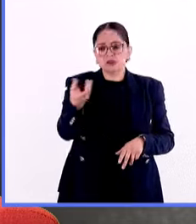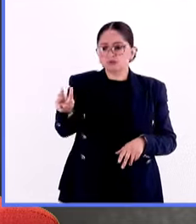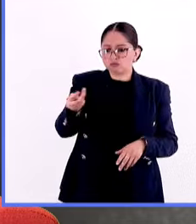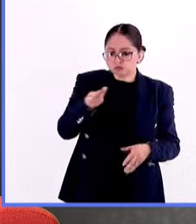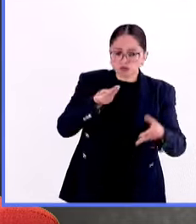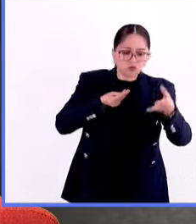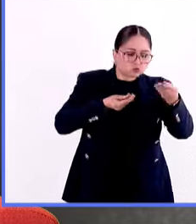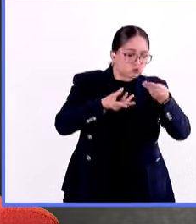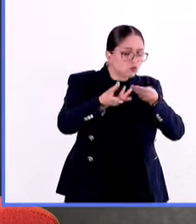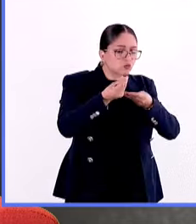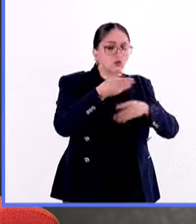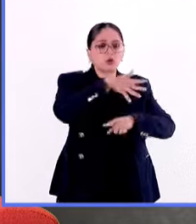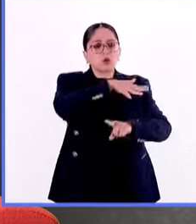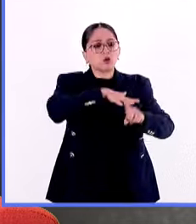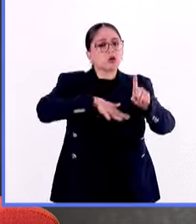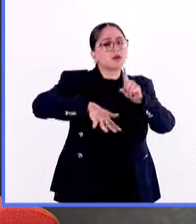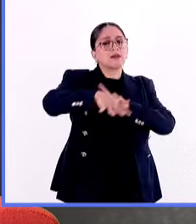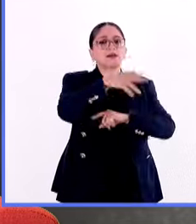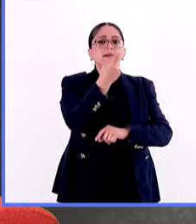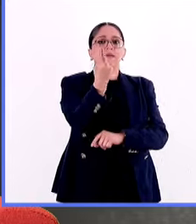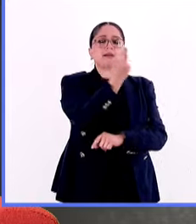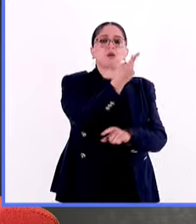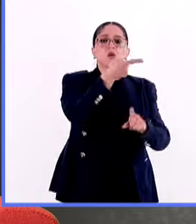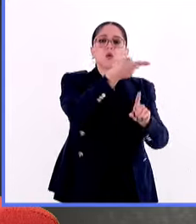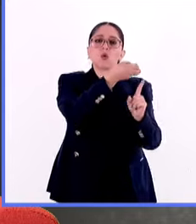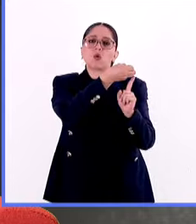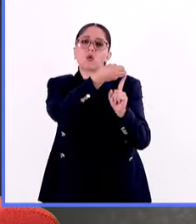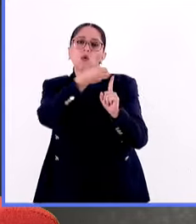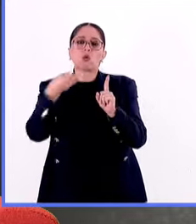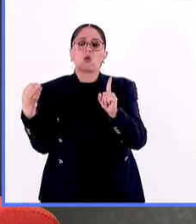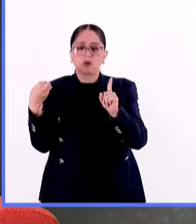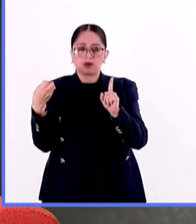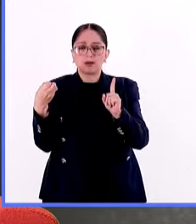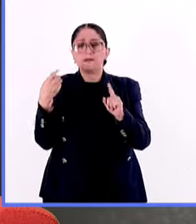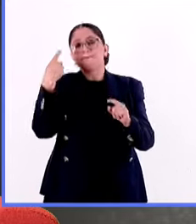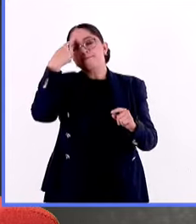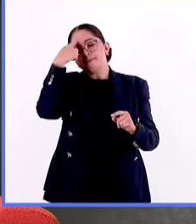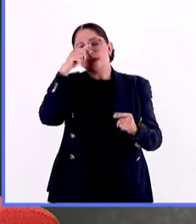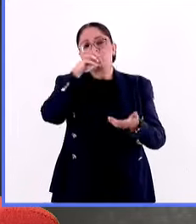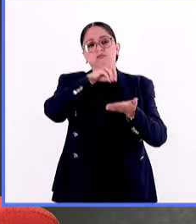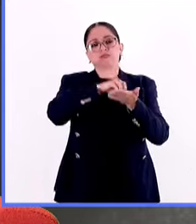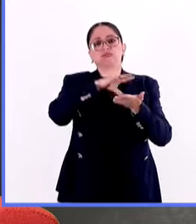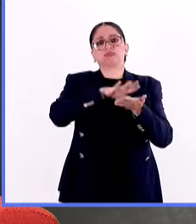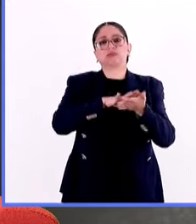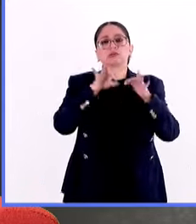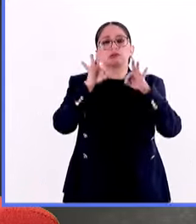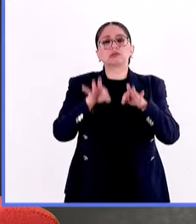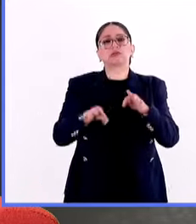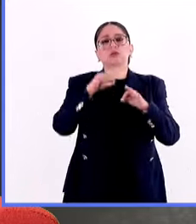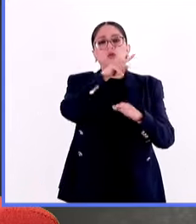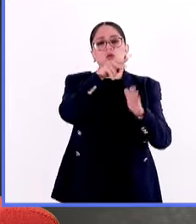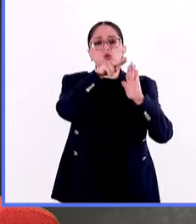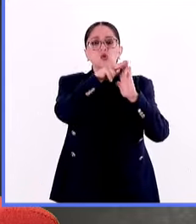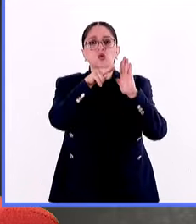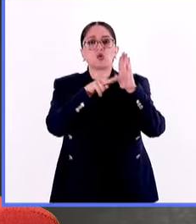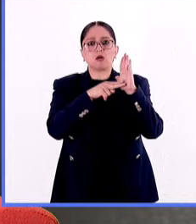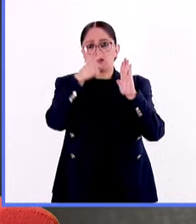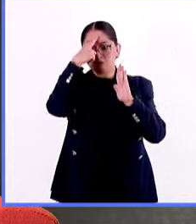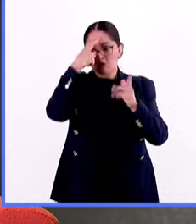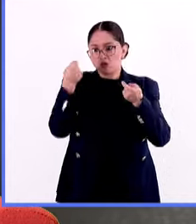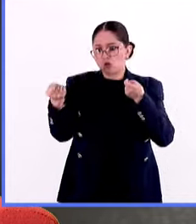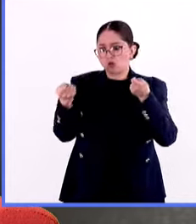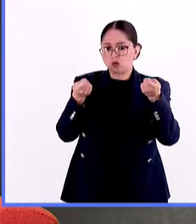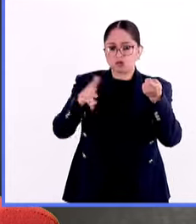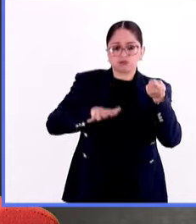una sociedad por organizarse y llegar al establecimiento de normas que regulen precisamente la